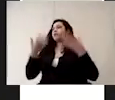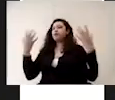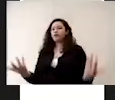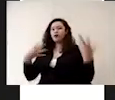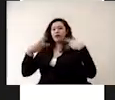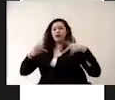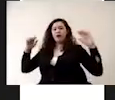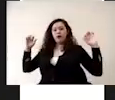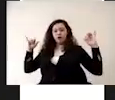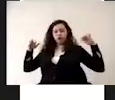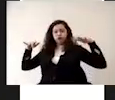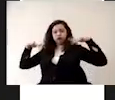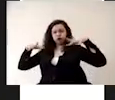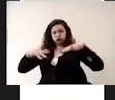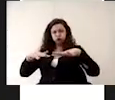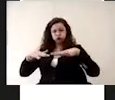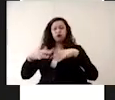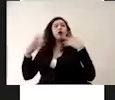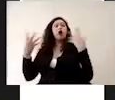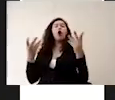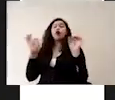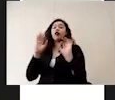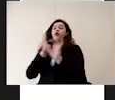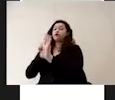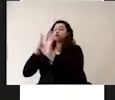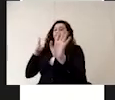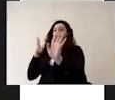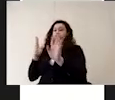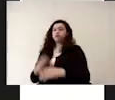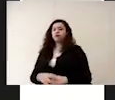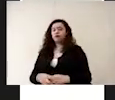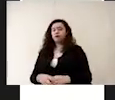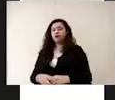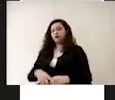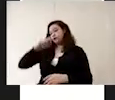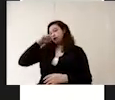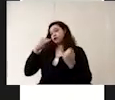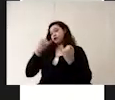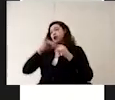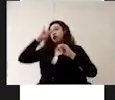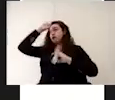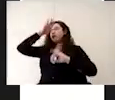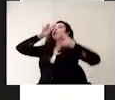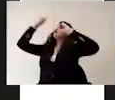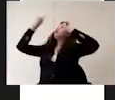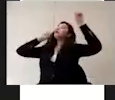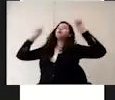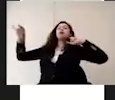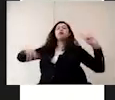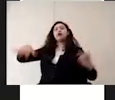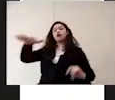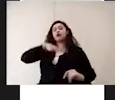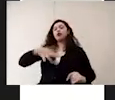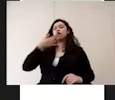aglomeraciones o filas también debe haber señaléticas de las zonas que no deben